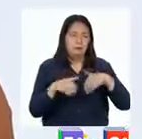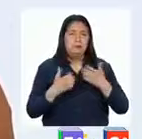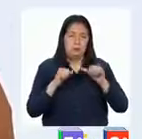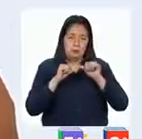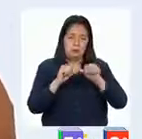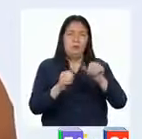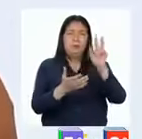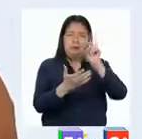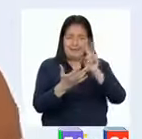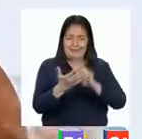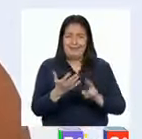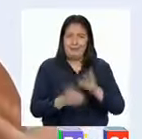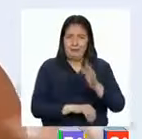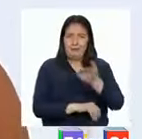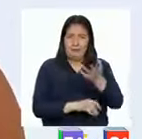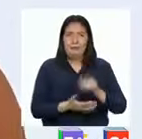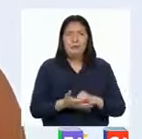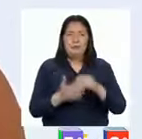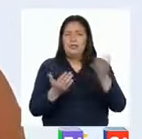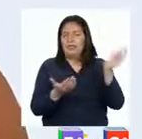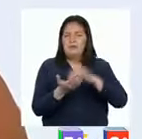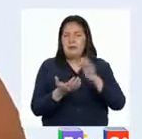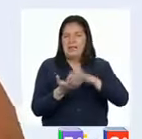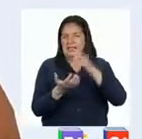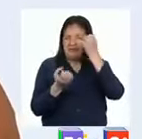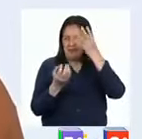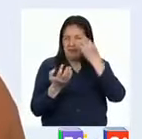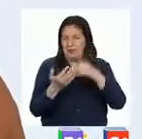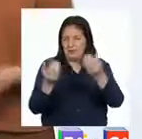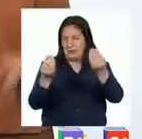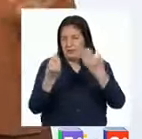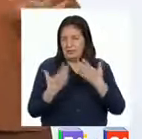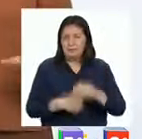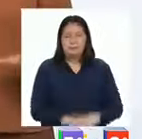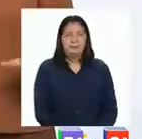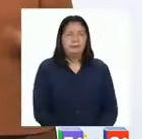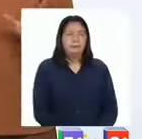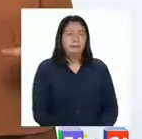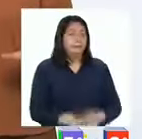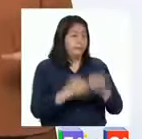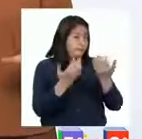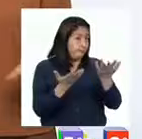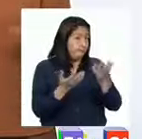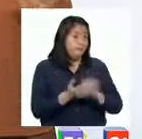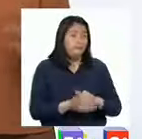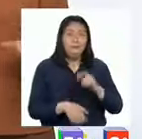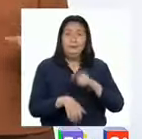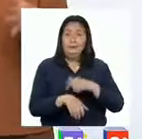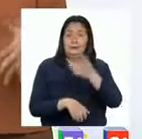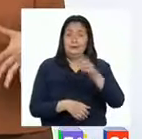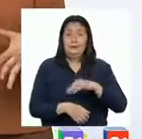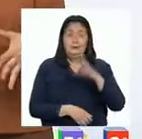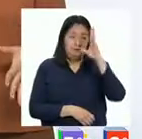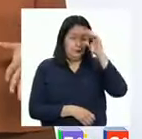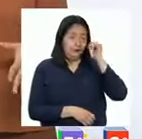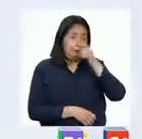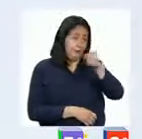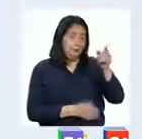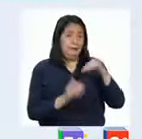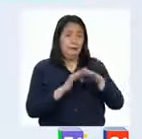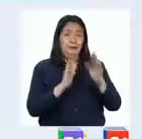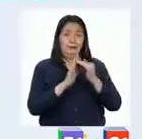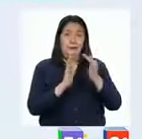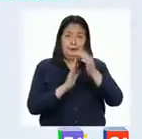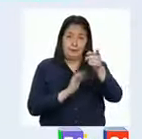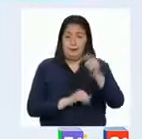continuar con la lectura del texto para ver qué otra información nos proporciona. Y ahora es el turno de las chicas y los chicos en